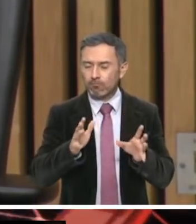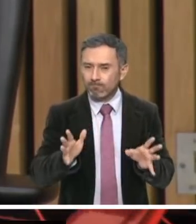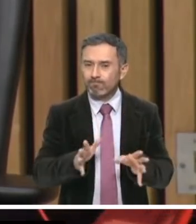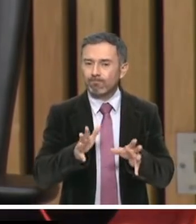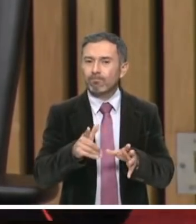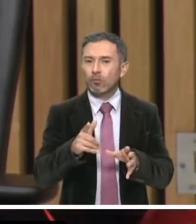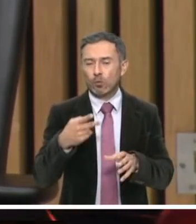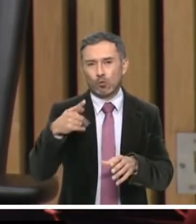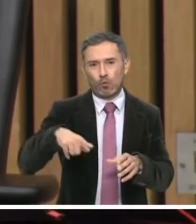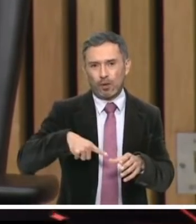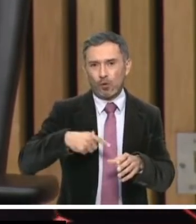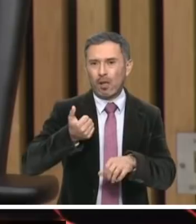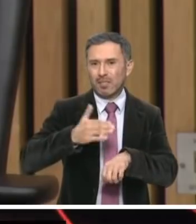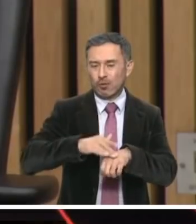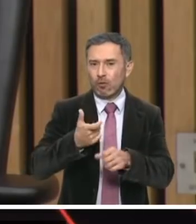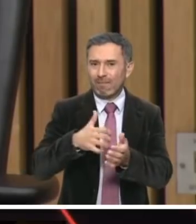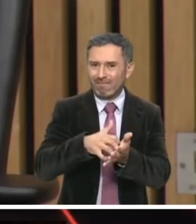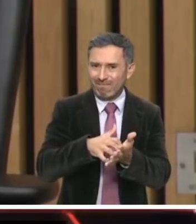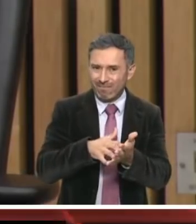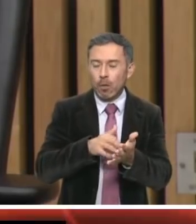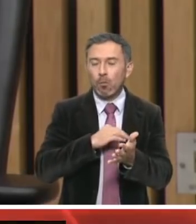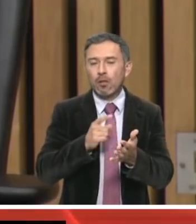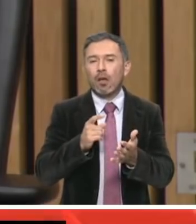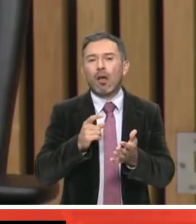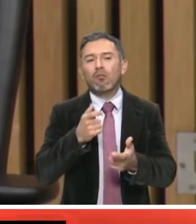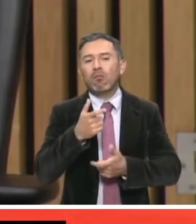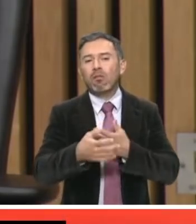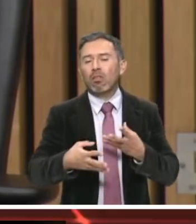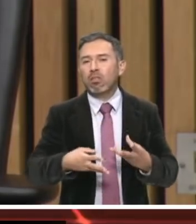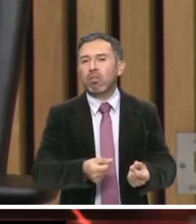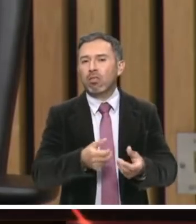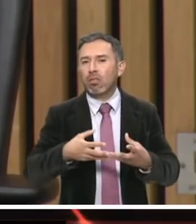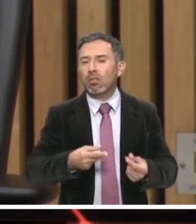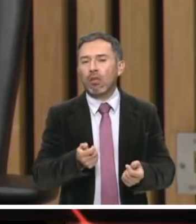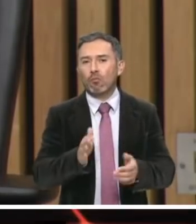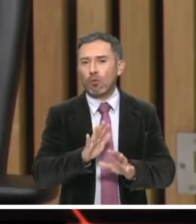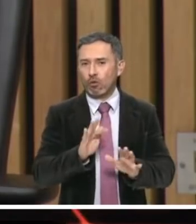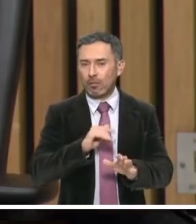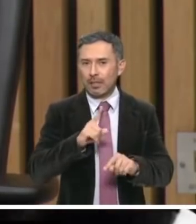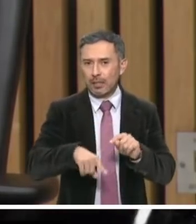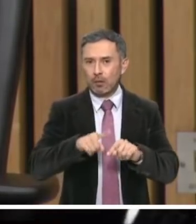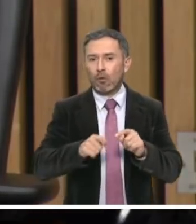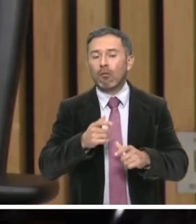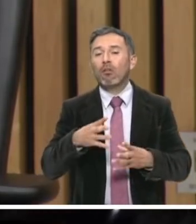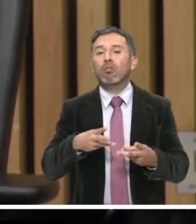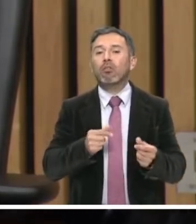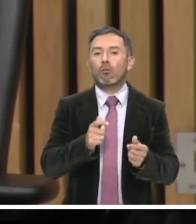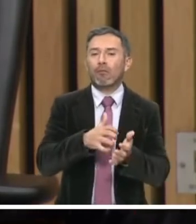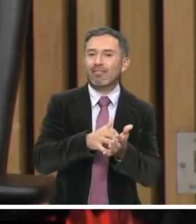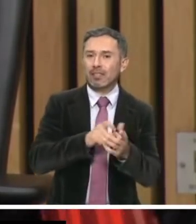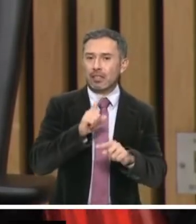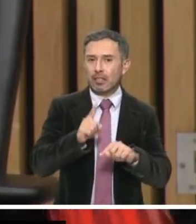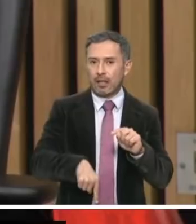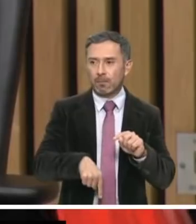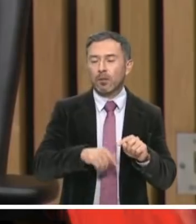su administración para eliminar los excesos, quitar todo el gasto superfluo y retirar